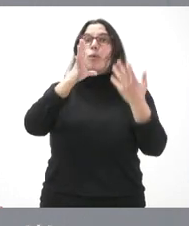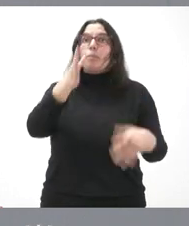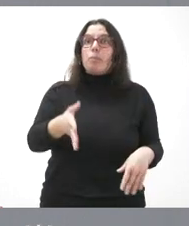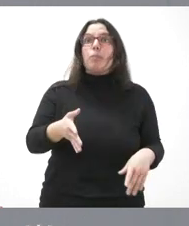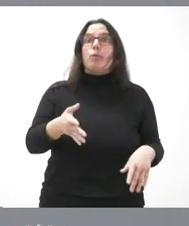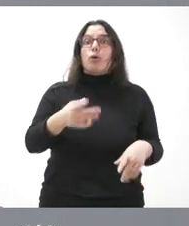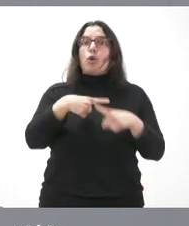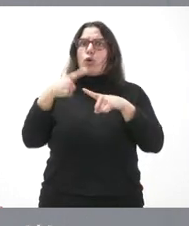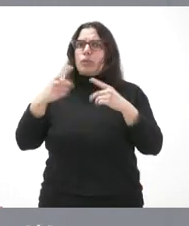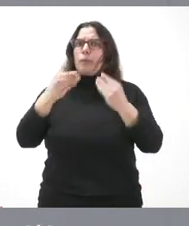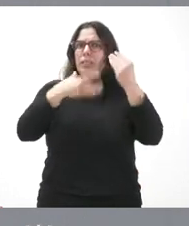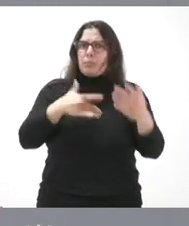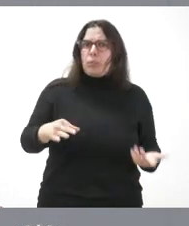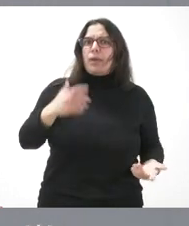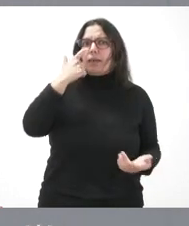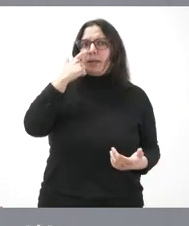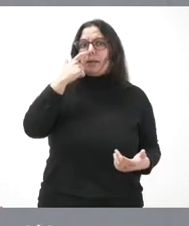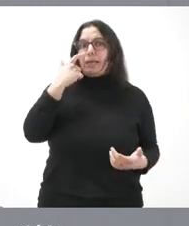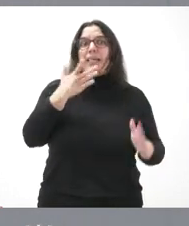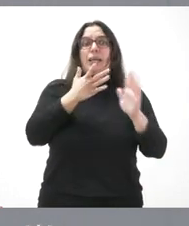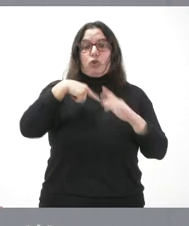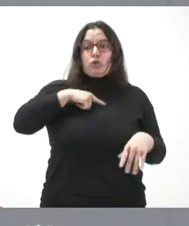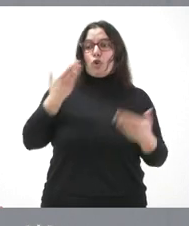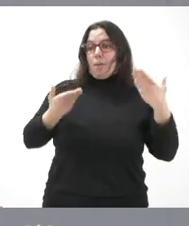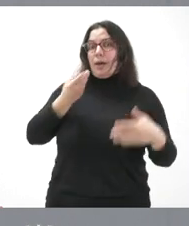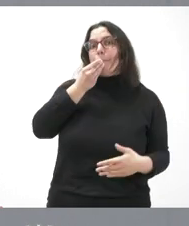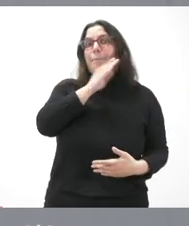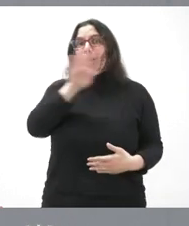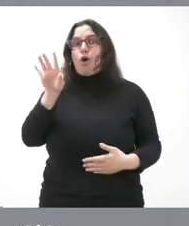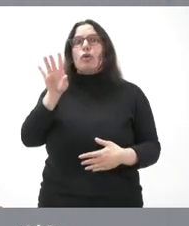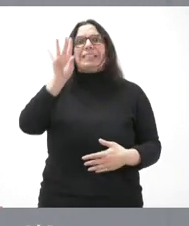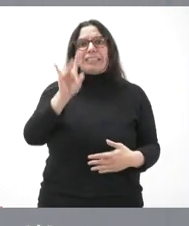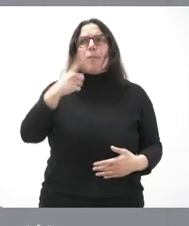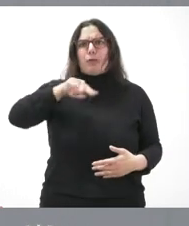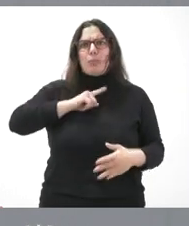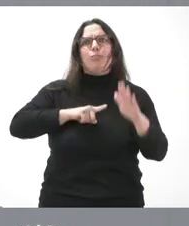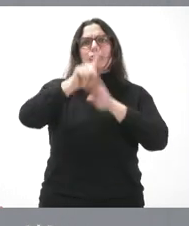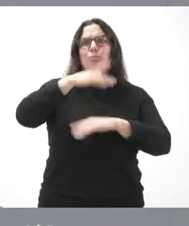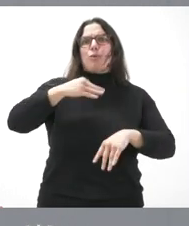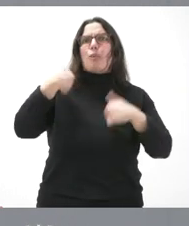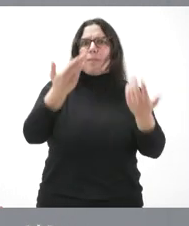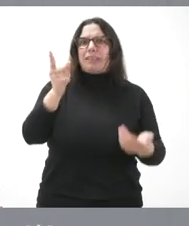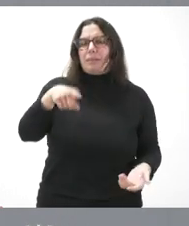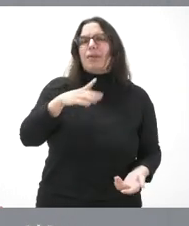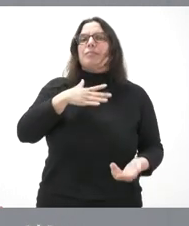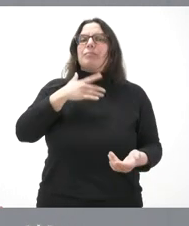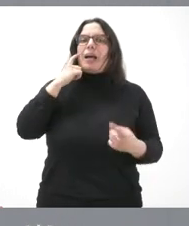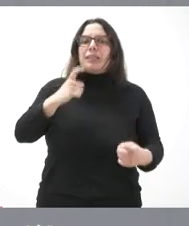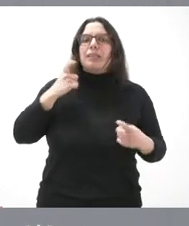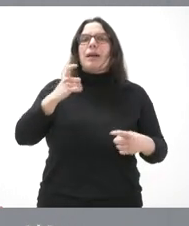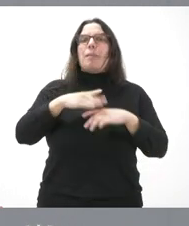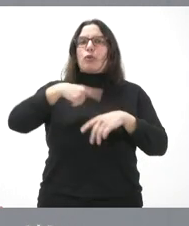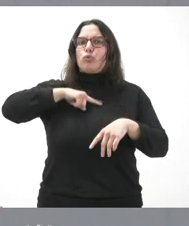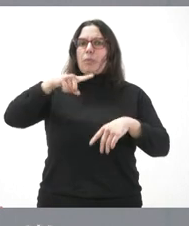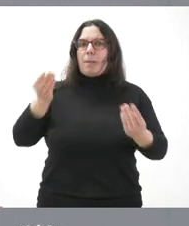muchas cosas que mejorar todavía. Que seamos los mejores no significa que lo nuestro no pueda mejorar. Y, por tanto, vamos a hacer lo posible para que también nosotros mejoremos.